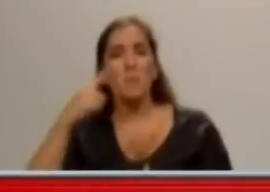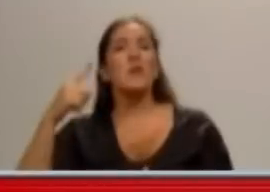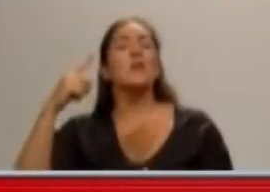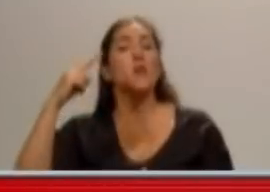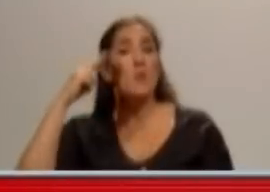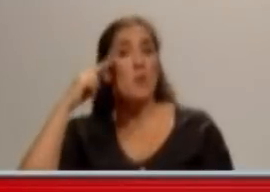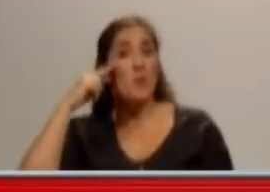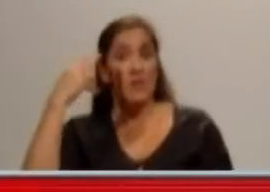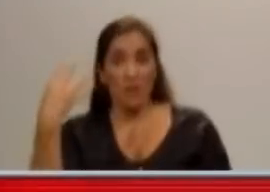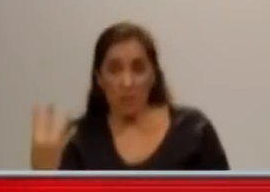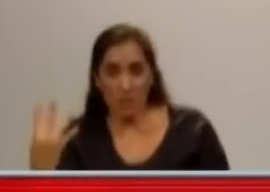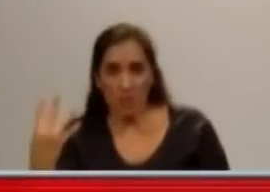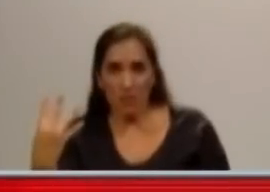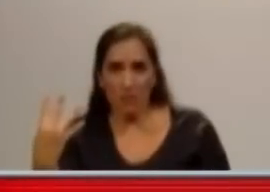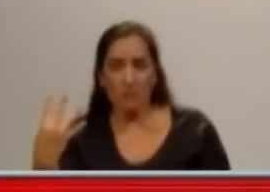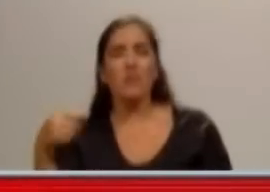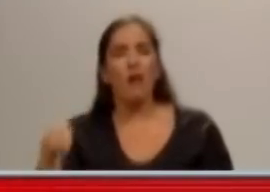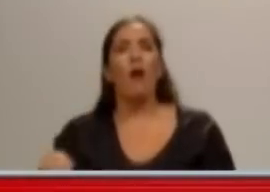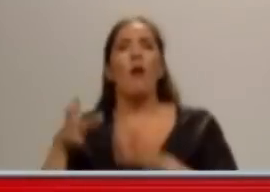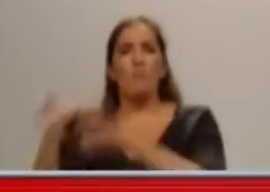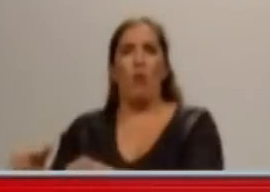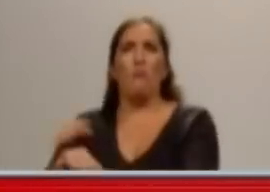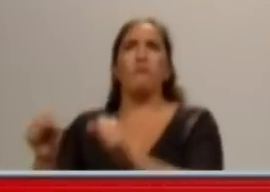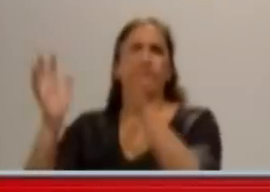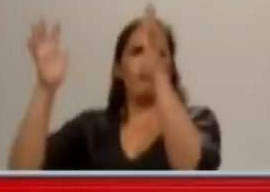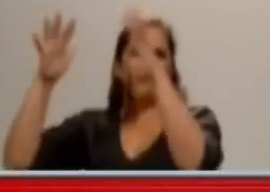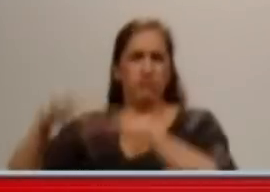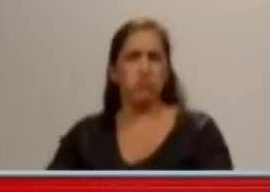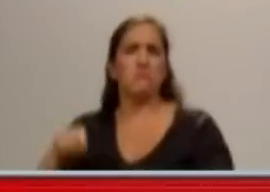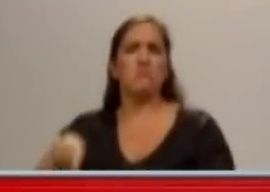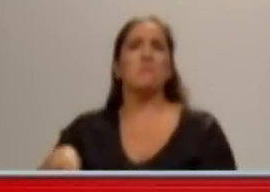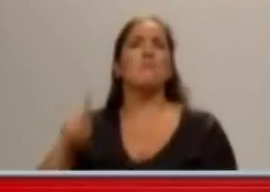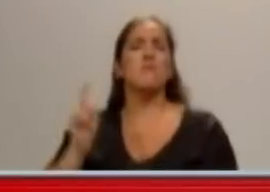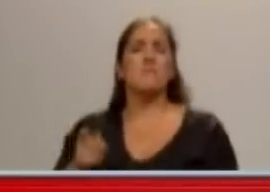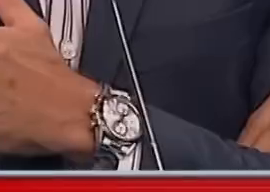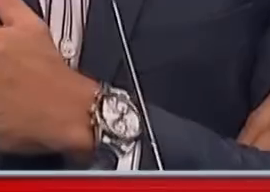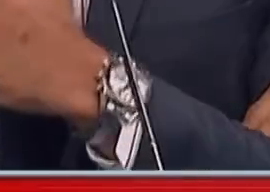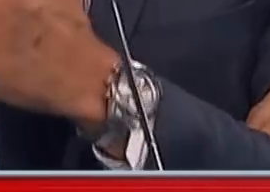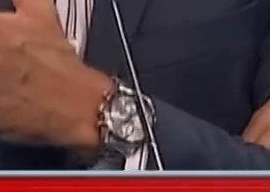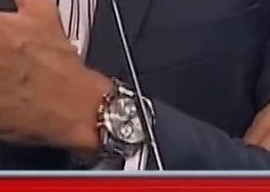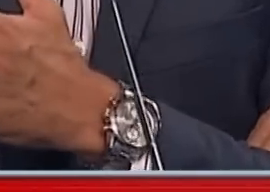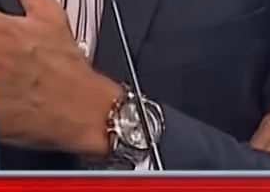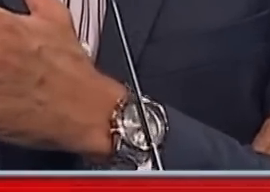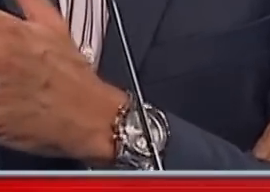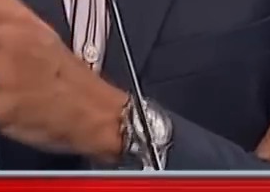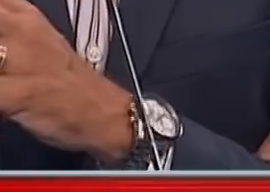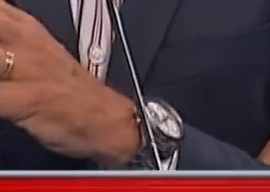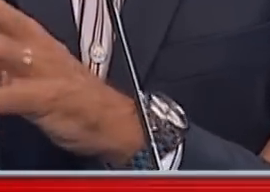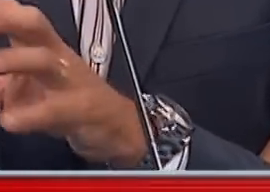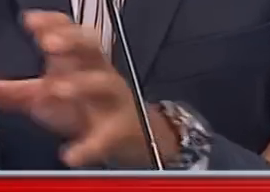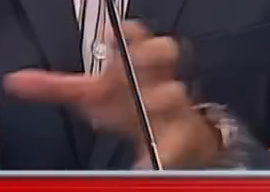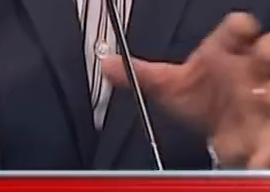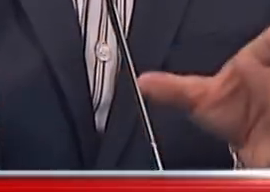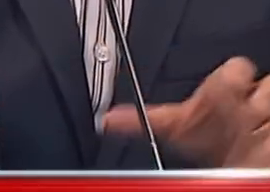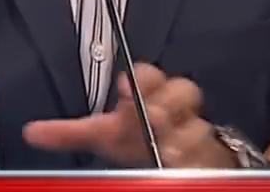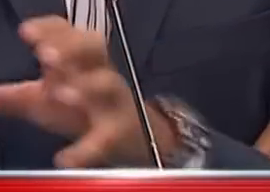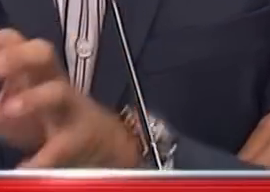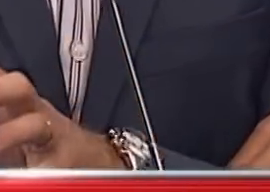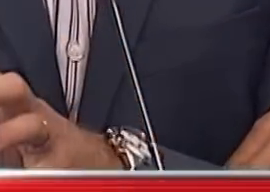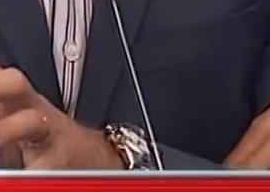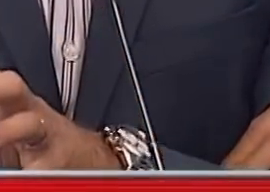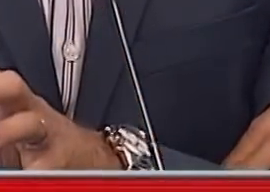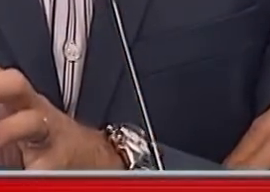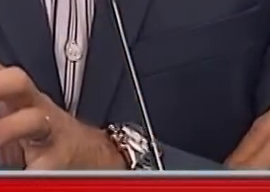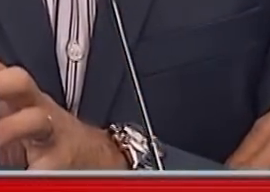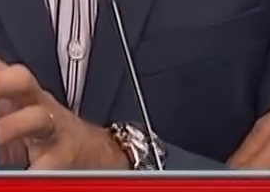va a ser dificilísimo y ojalá me equivoque. Ahora, disolver una Secretaría de Inteligencia después de 11 años de haber convivido con ella, y mandar